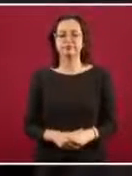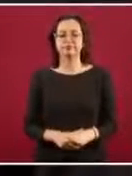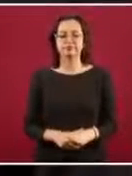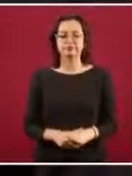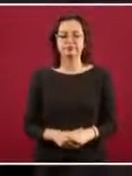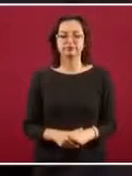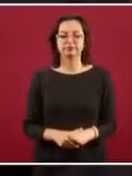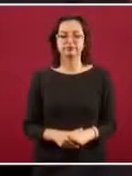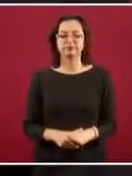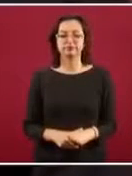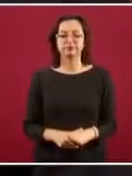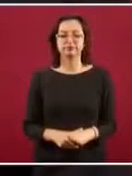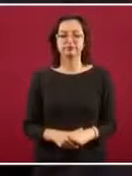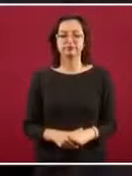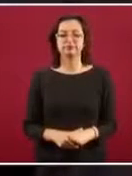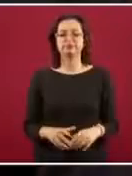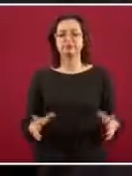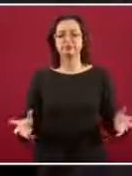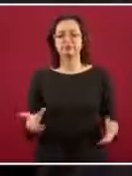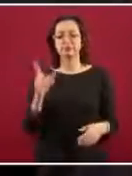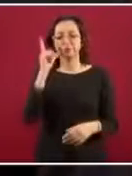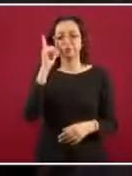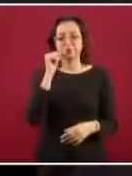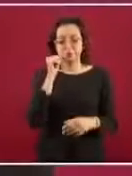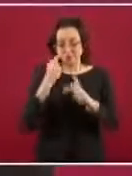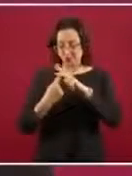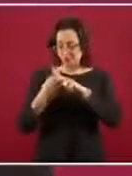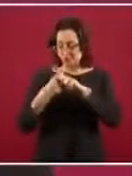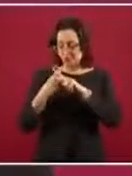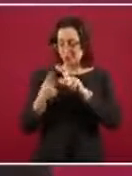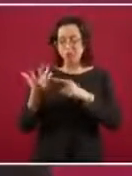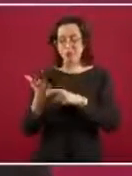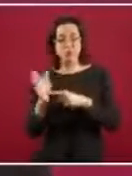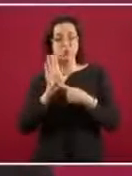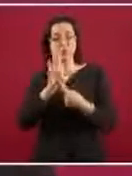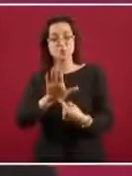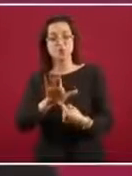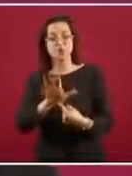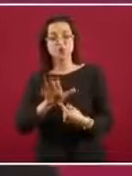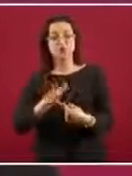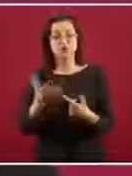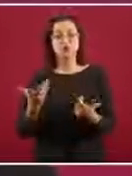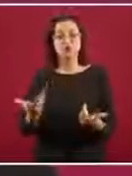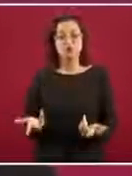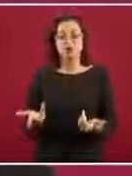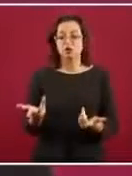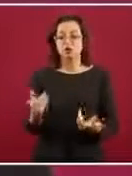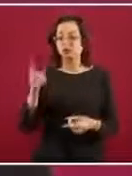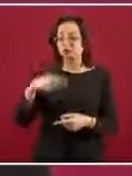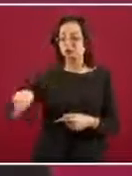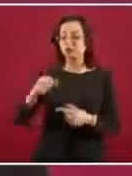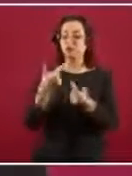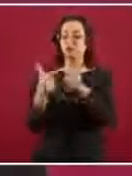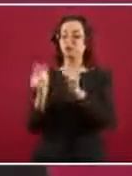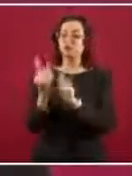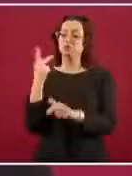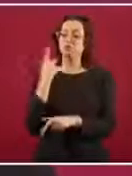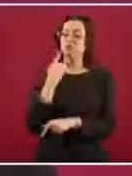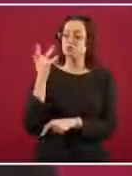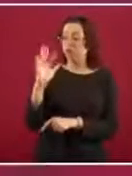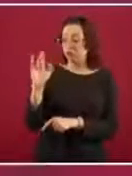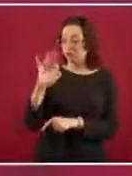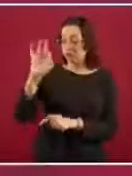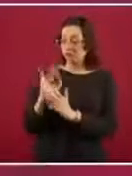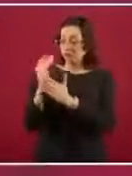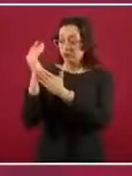Ya les voy a traer mañana la cuenta de cuánto sería la reducción y les traería,